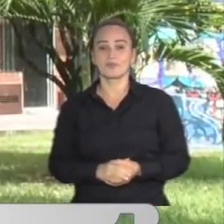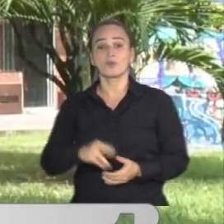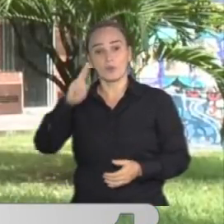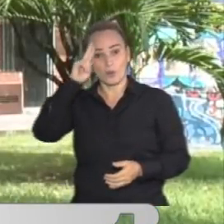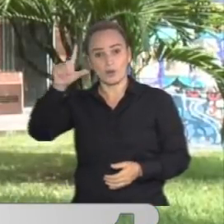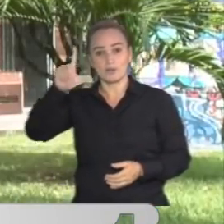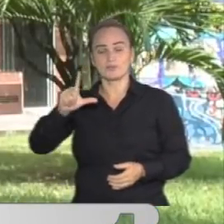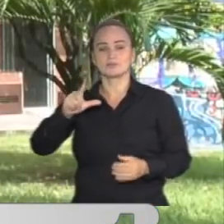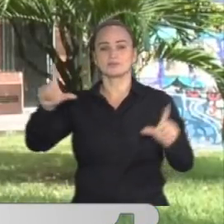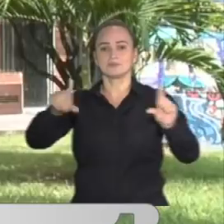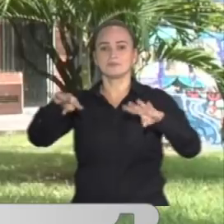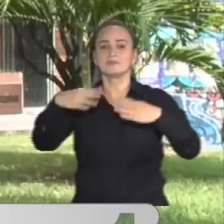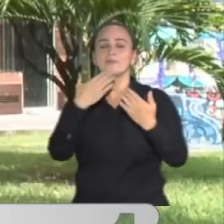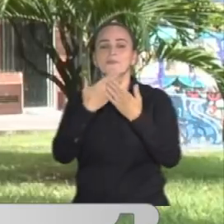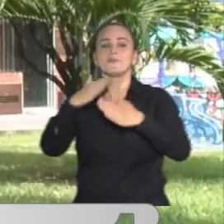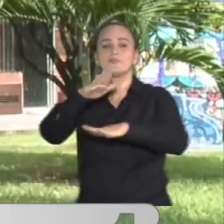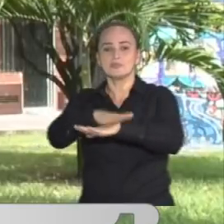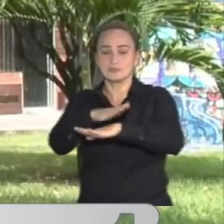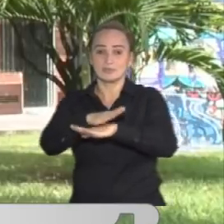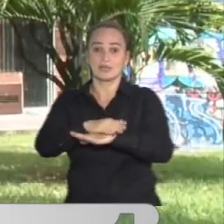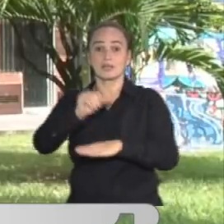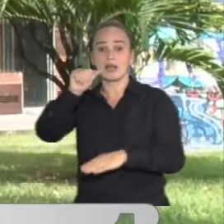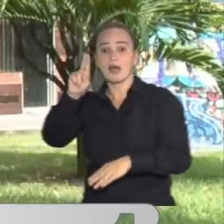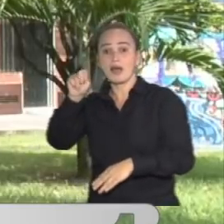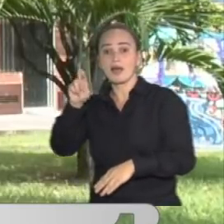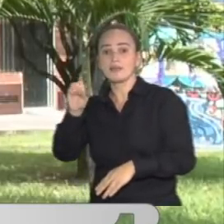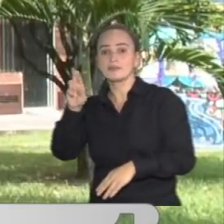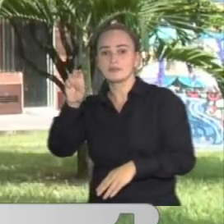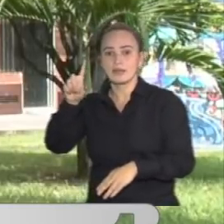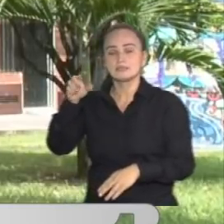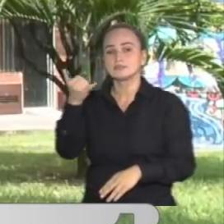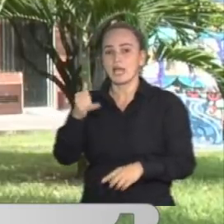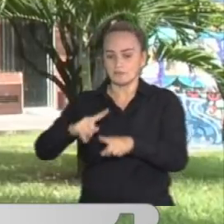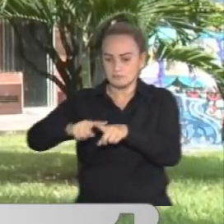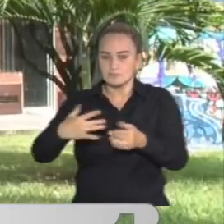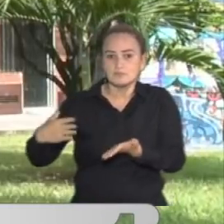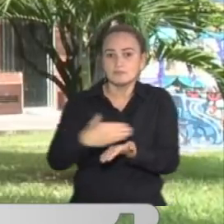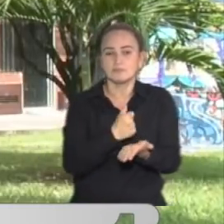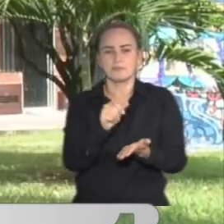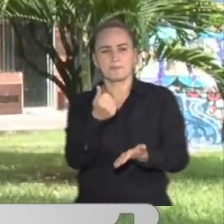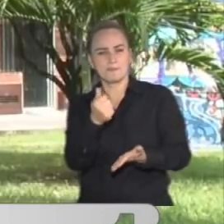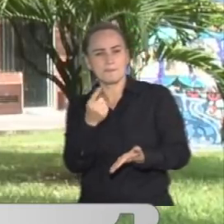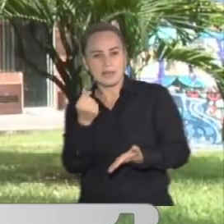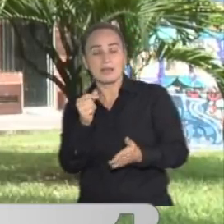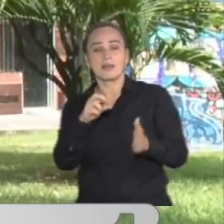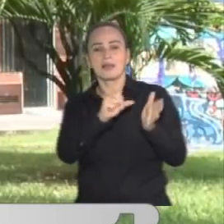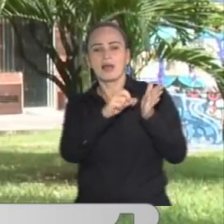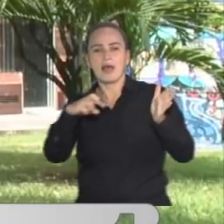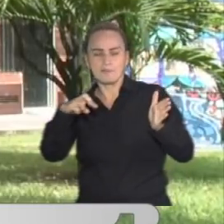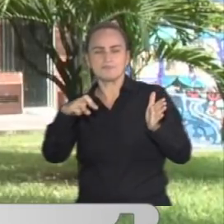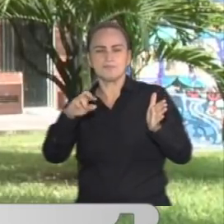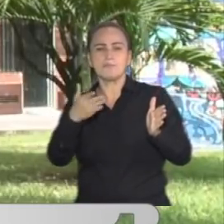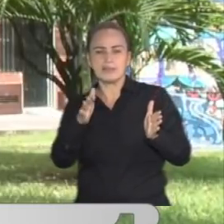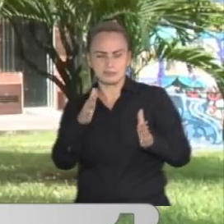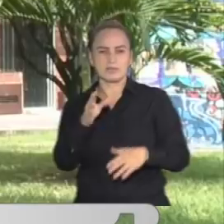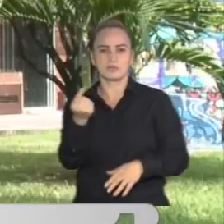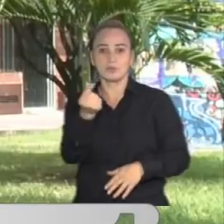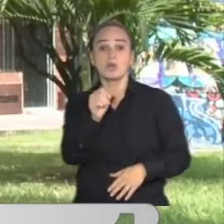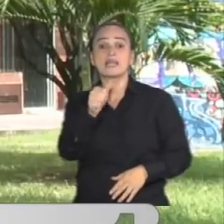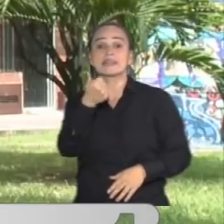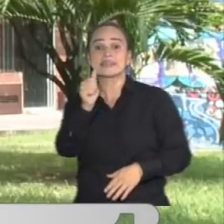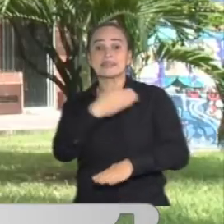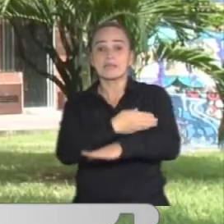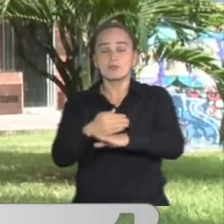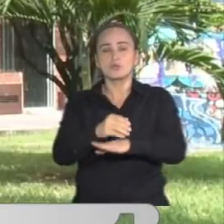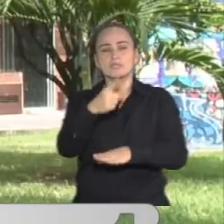Hola, Luisa, televidentes, muy buenas tardes. Andrés Escobar ha logrado recolectar hasta el momento a través de la plataforma Baki, un poco más de 10